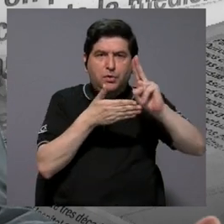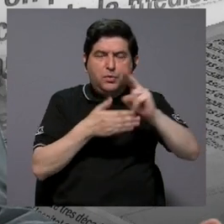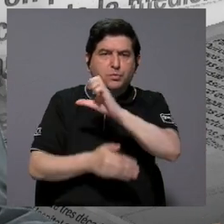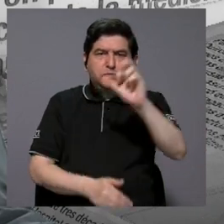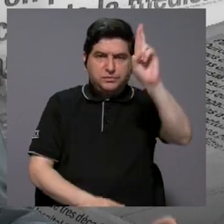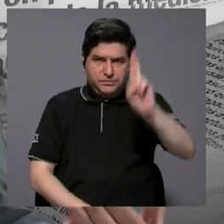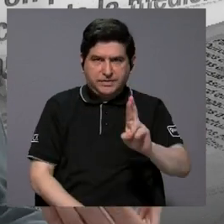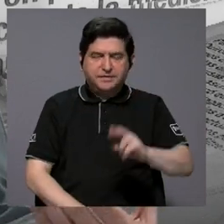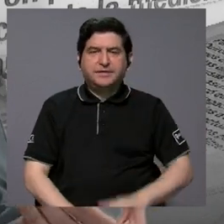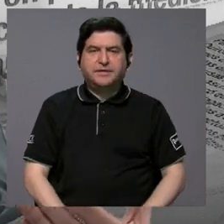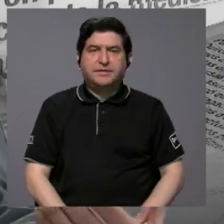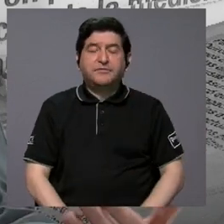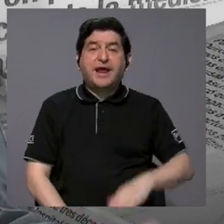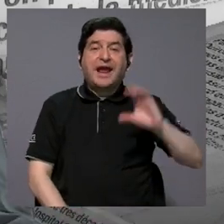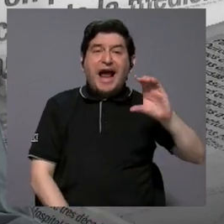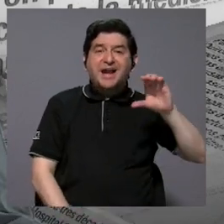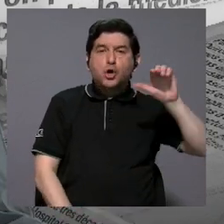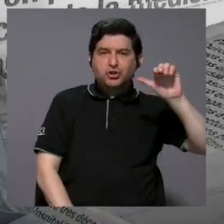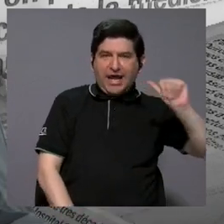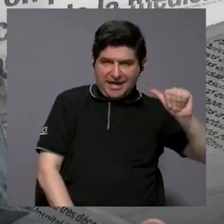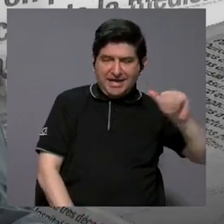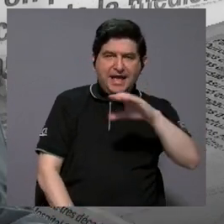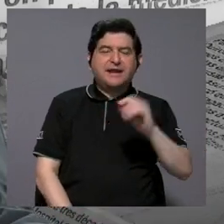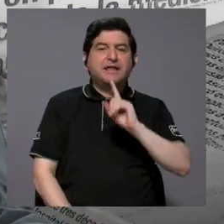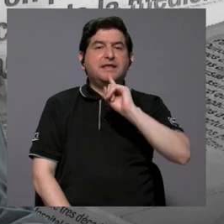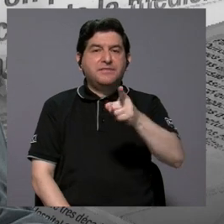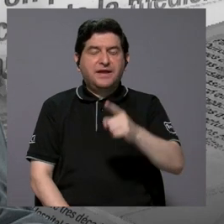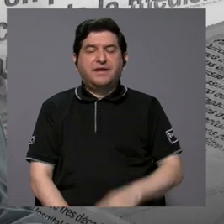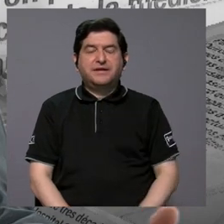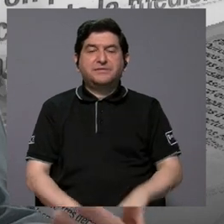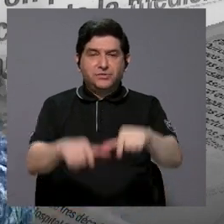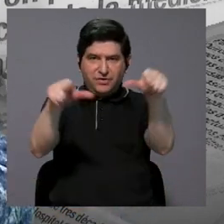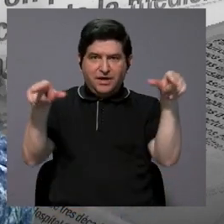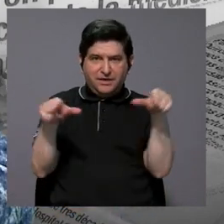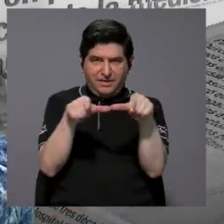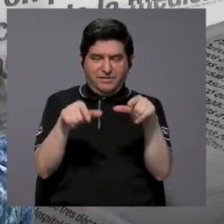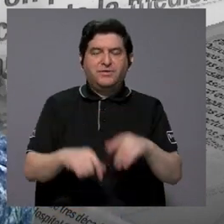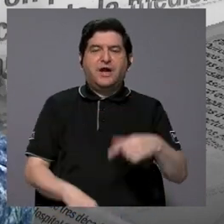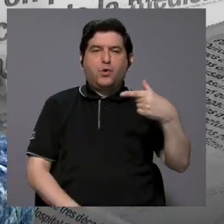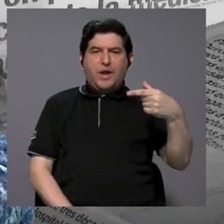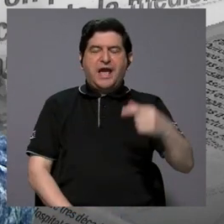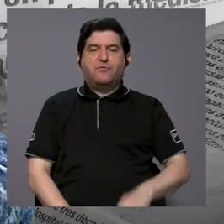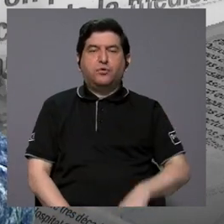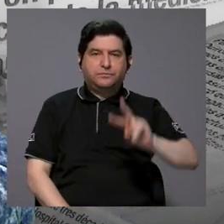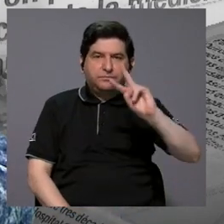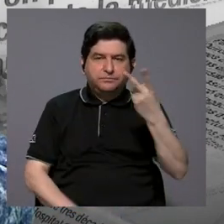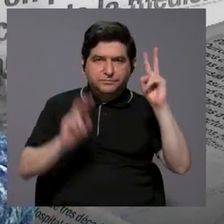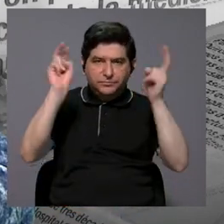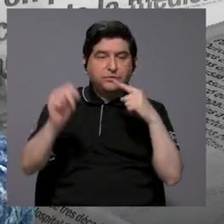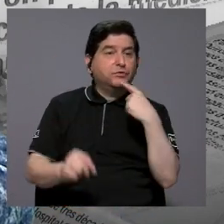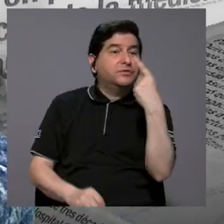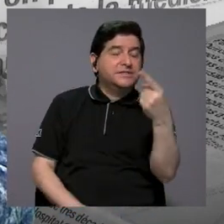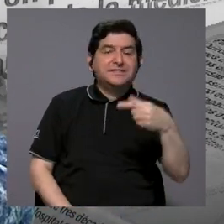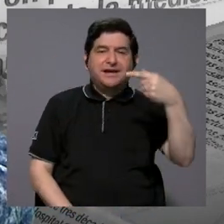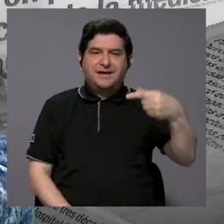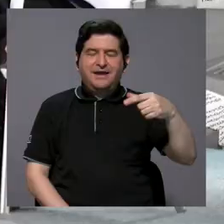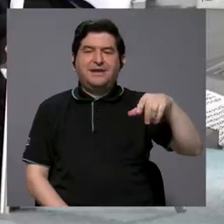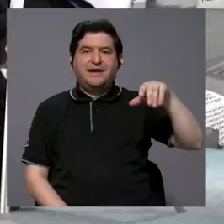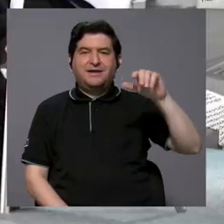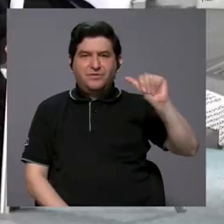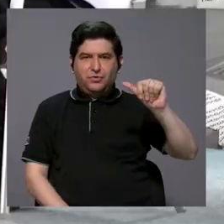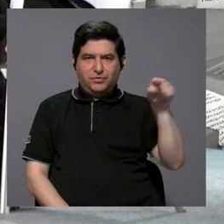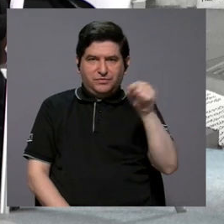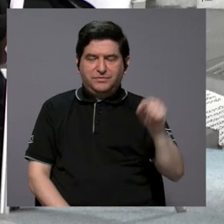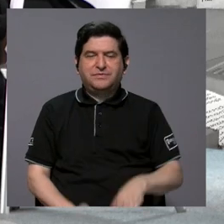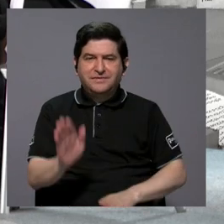por la Universidad de Costa Rica, con don Carlos Aguilar, y la Declaratoria de Guayabo. Un segundo tema es el que Gerardo estaba diciendo, ¿verdad?, este